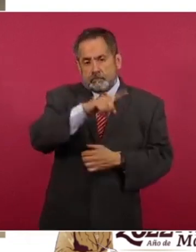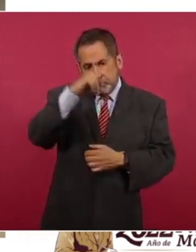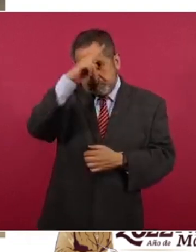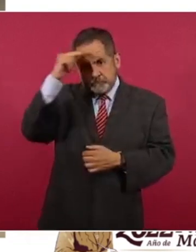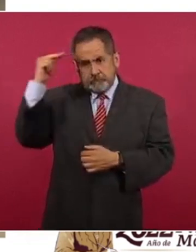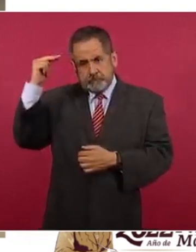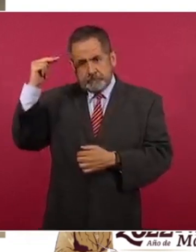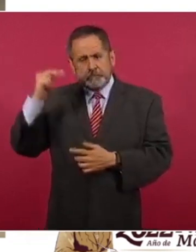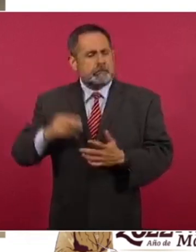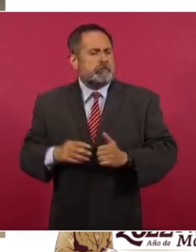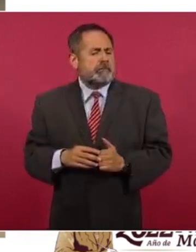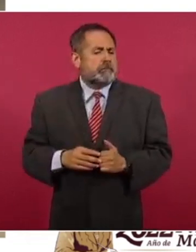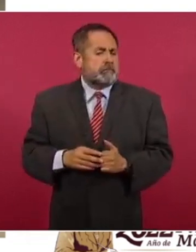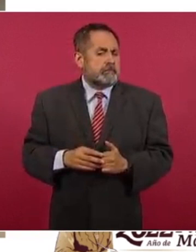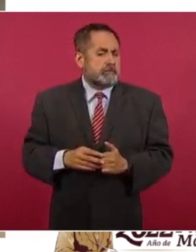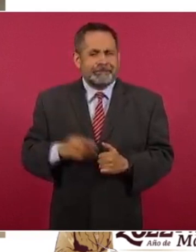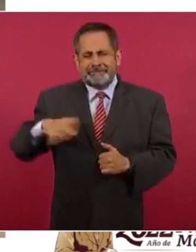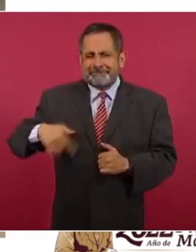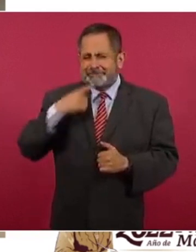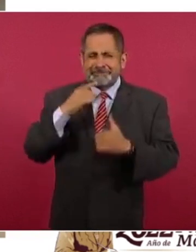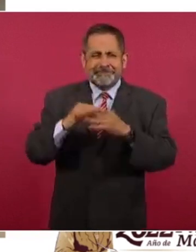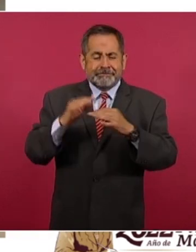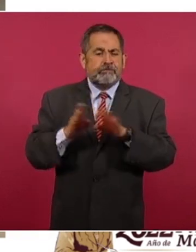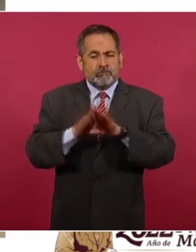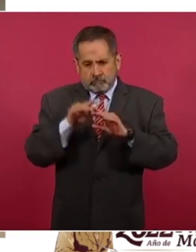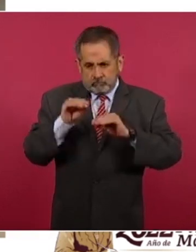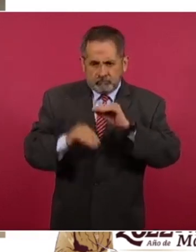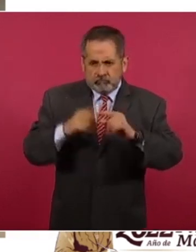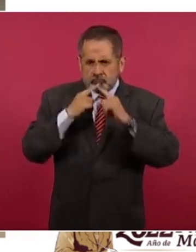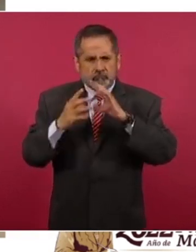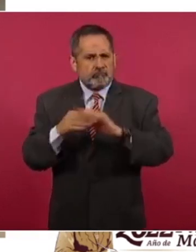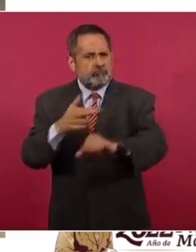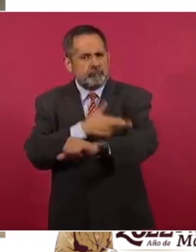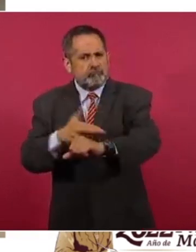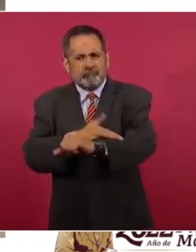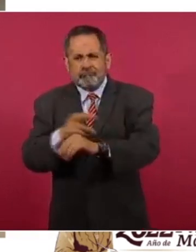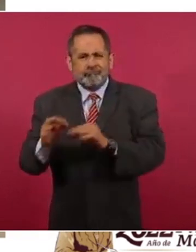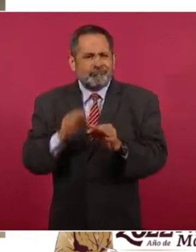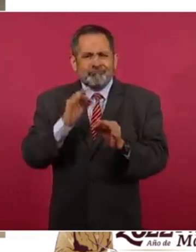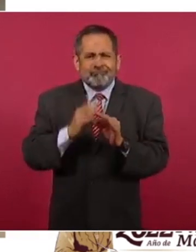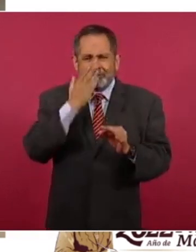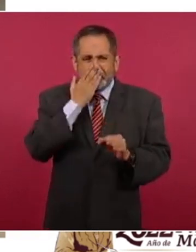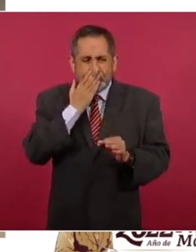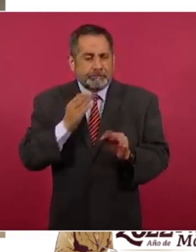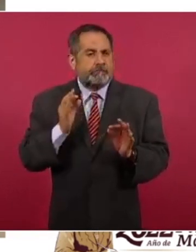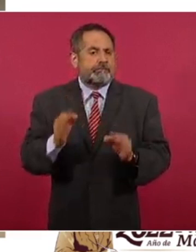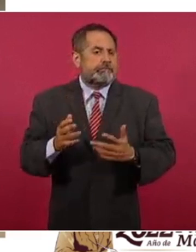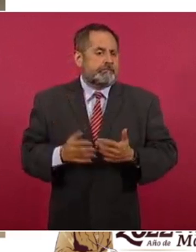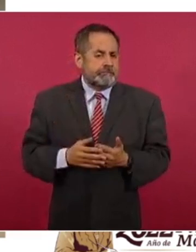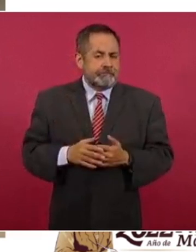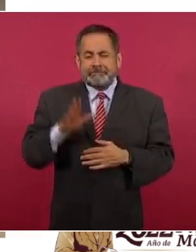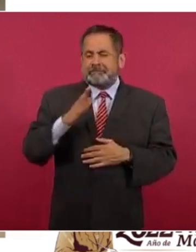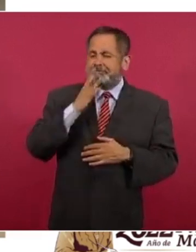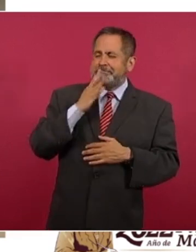Y en ese sentido, lo que comentábamos antes ya son las acciones que se han llevado a cabo. Las primeras y que parecieran muy